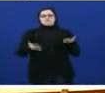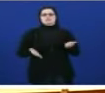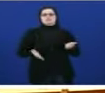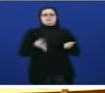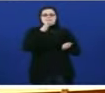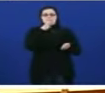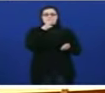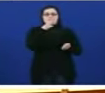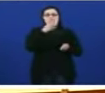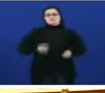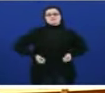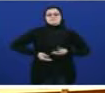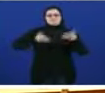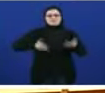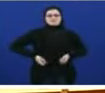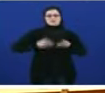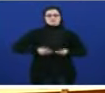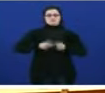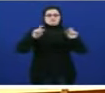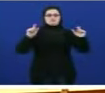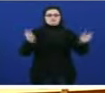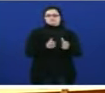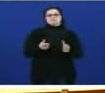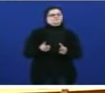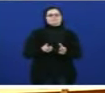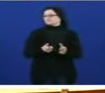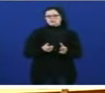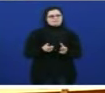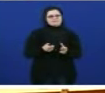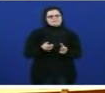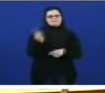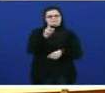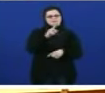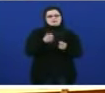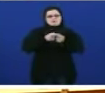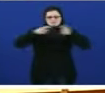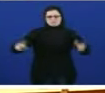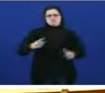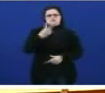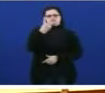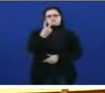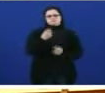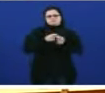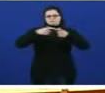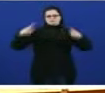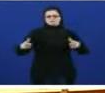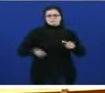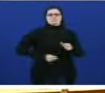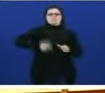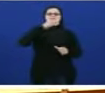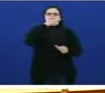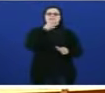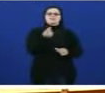o gasto corrente non se reduce o gasto corrente sube dous puntos porque o dinheiro